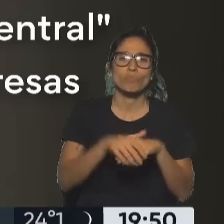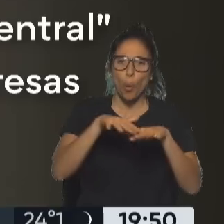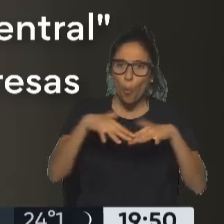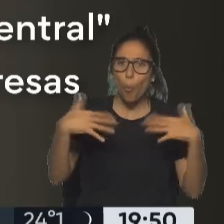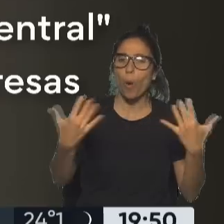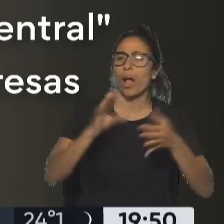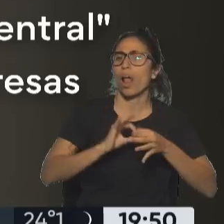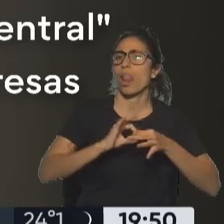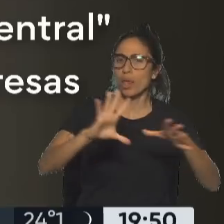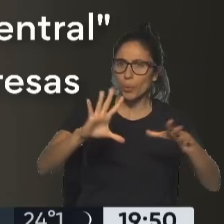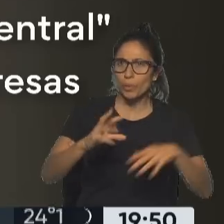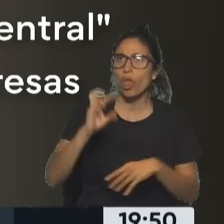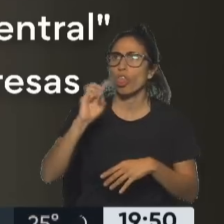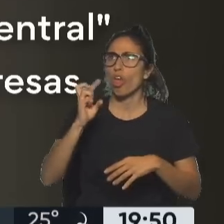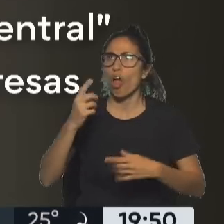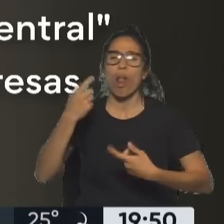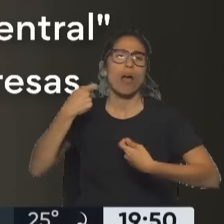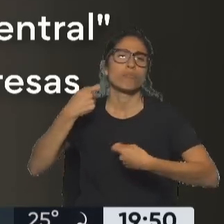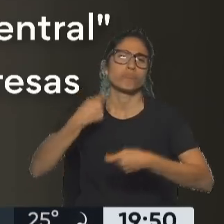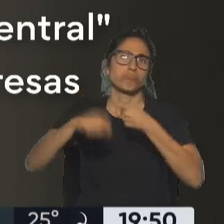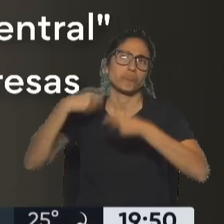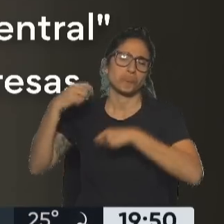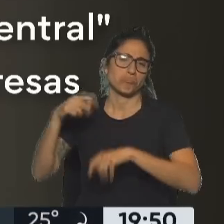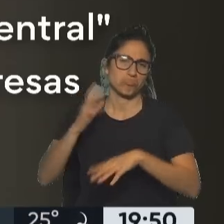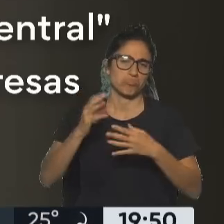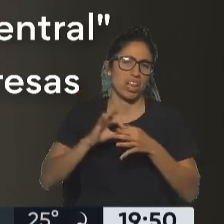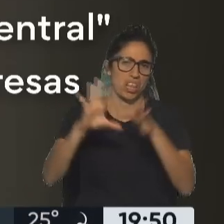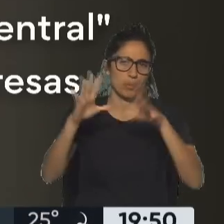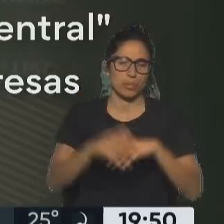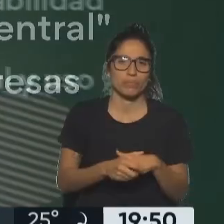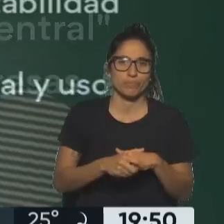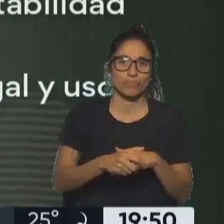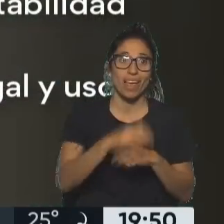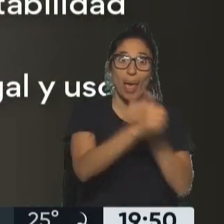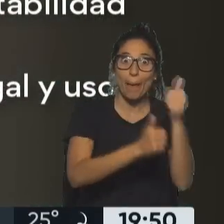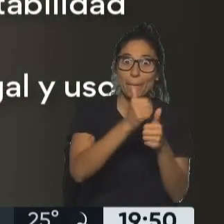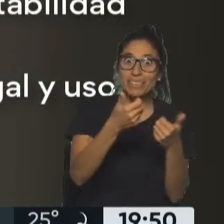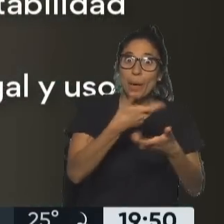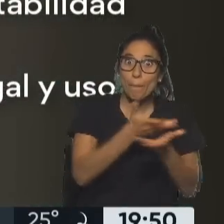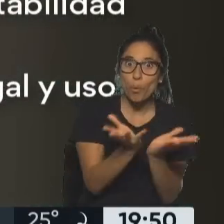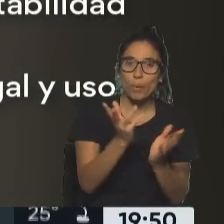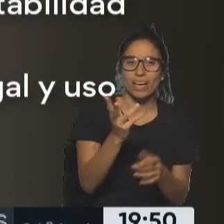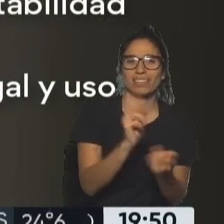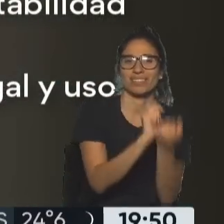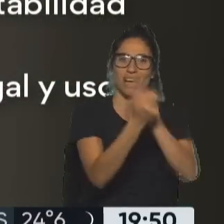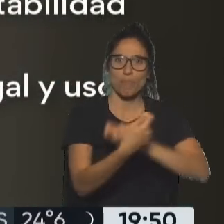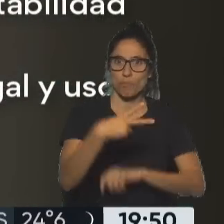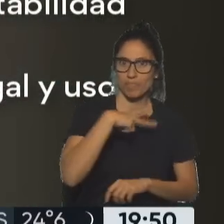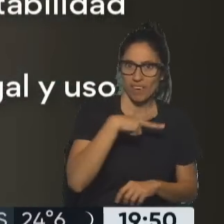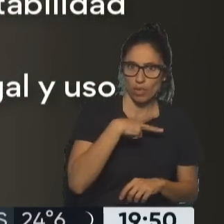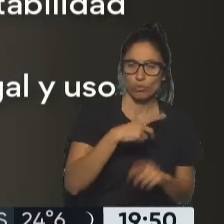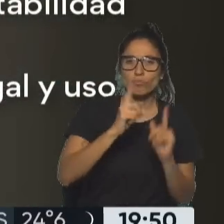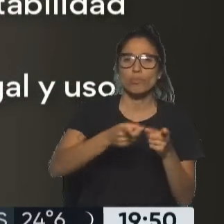divisas, liquidación del Banco Central, privatización de las empresas públicas desvisitarias, y además en lo social dice,